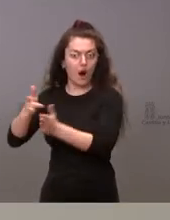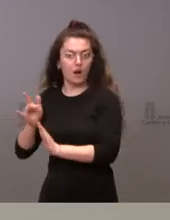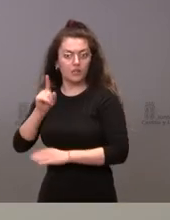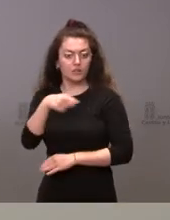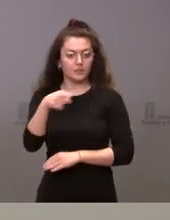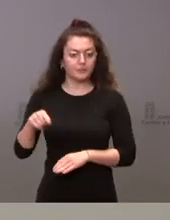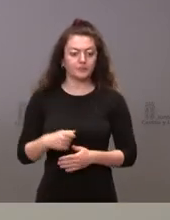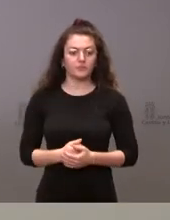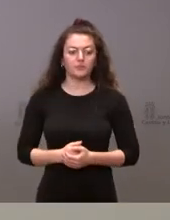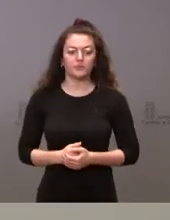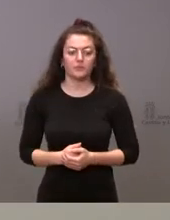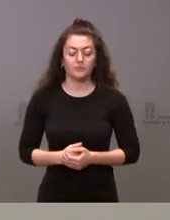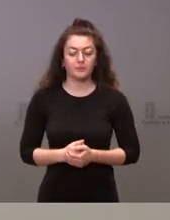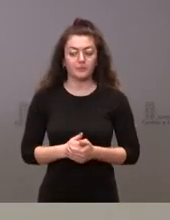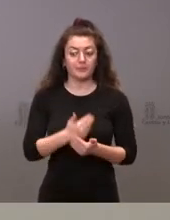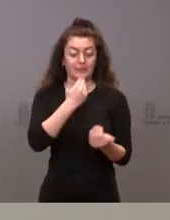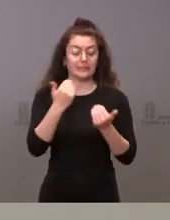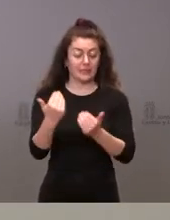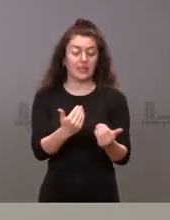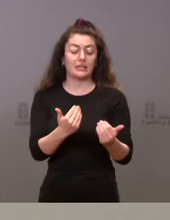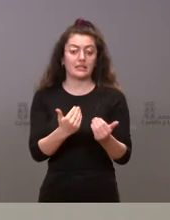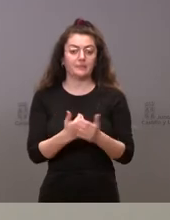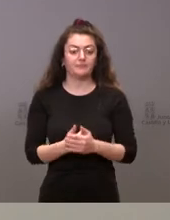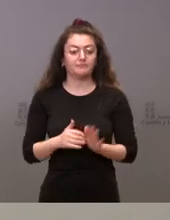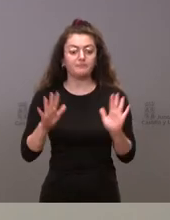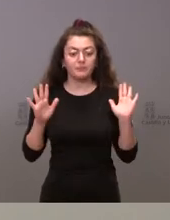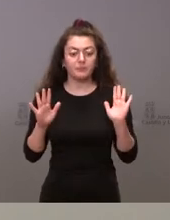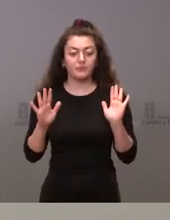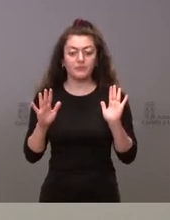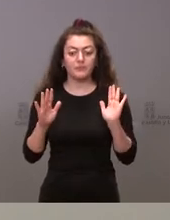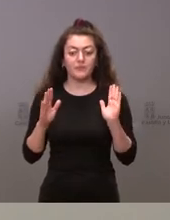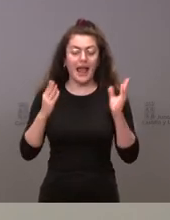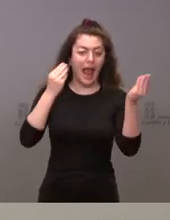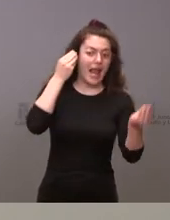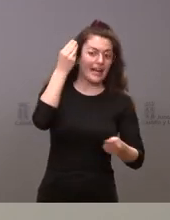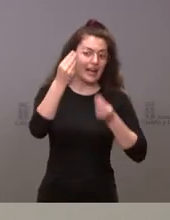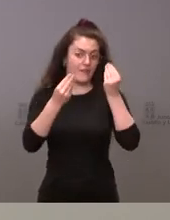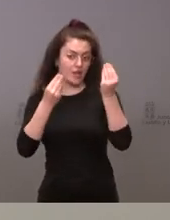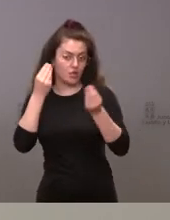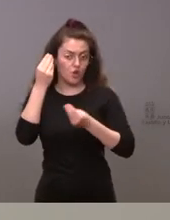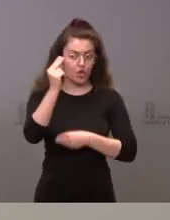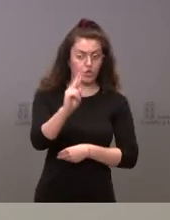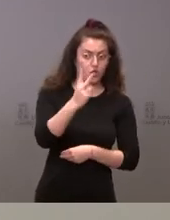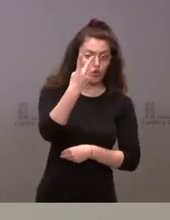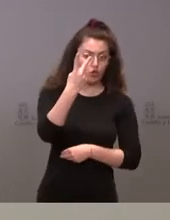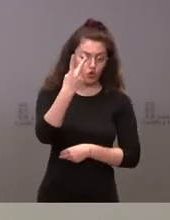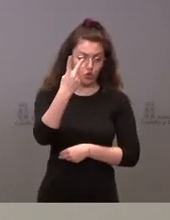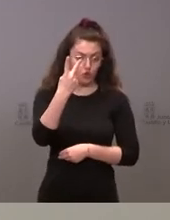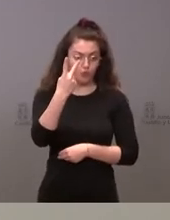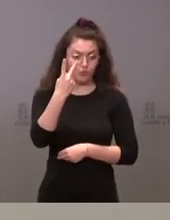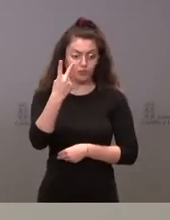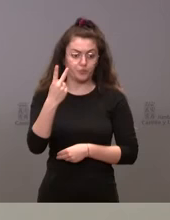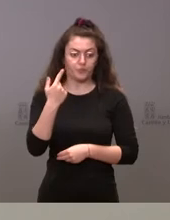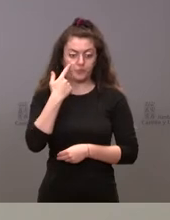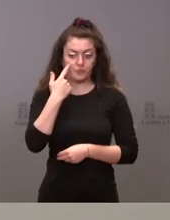Sí pues muchas gracias bueno quizá dos reflexiones en relación con este asunto que me da usted la